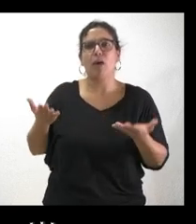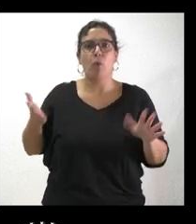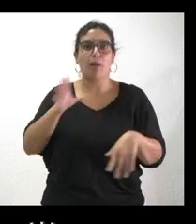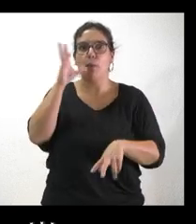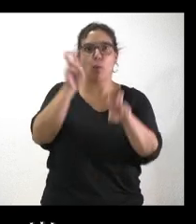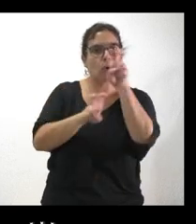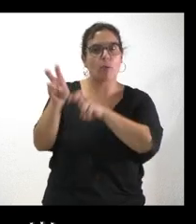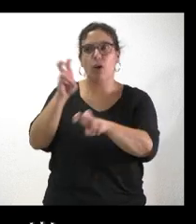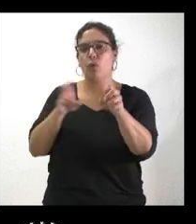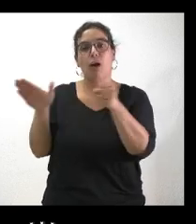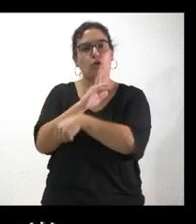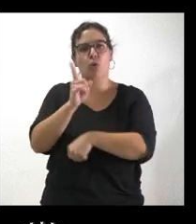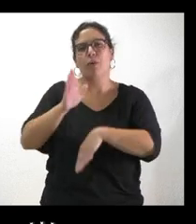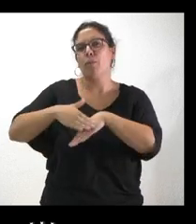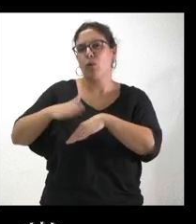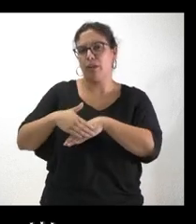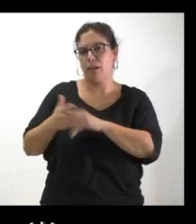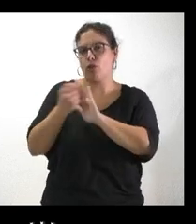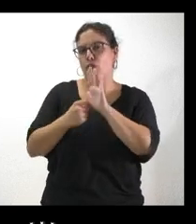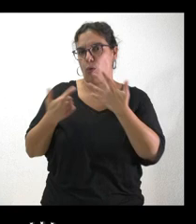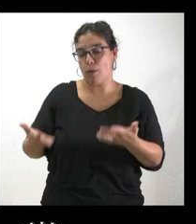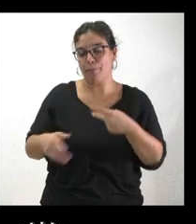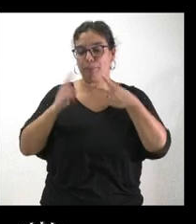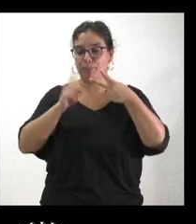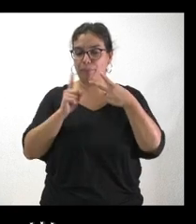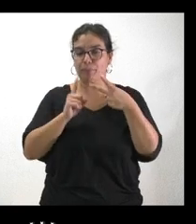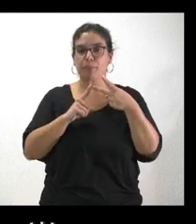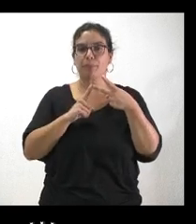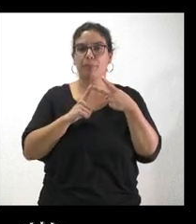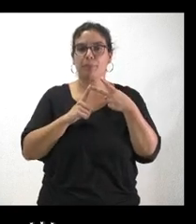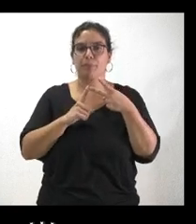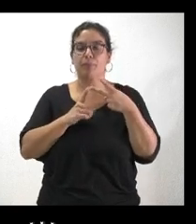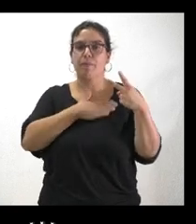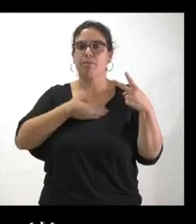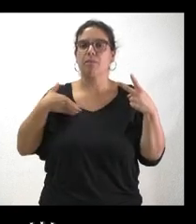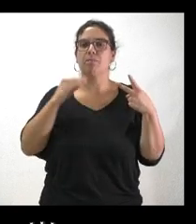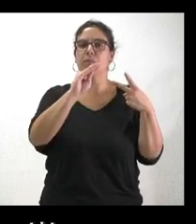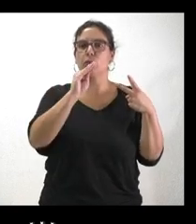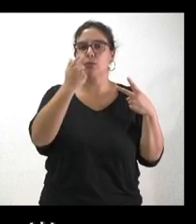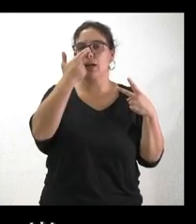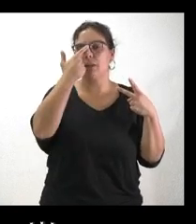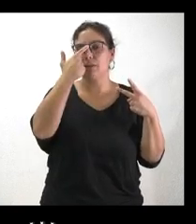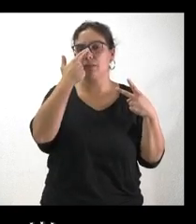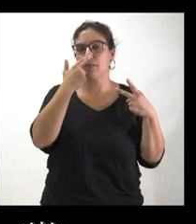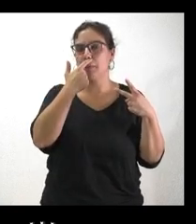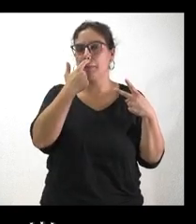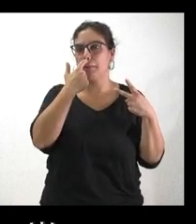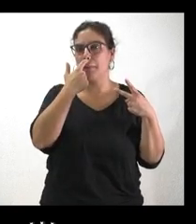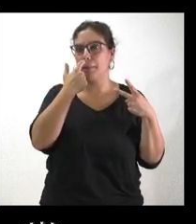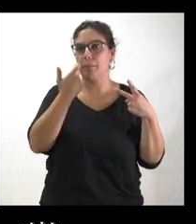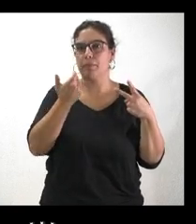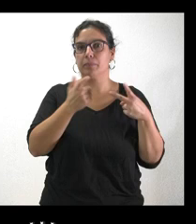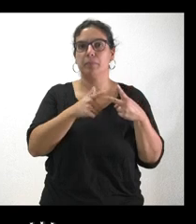difícil cubrir este tipo de profesionales. Y en segundo lugar, quería preguntar por los AM, porque sabemos